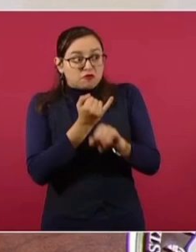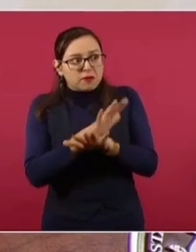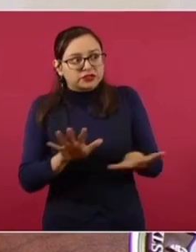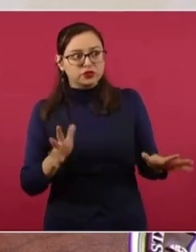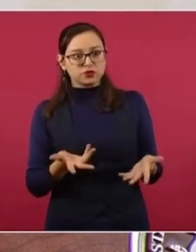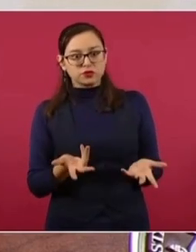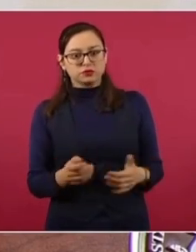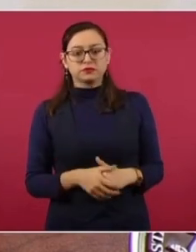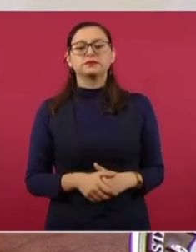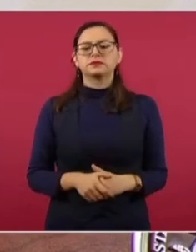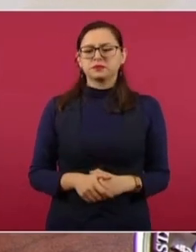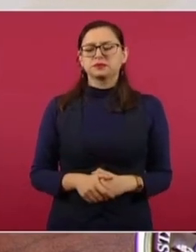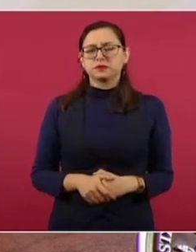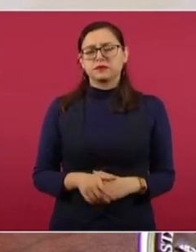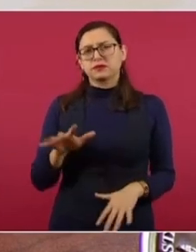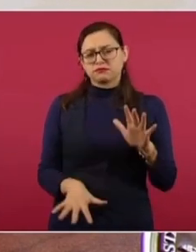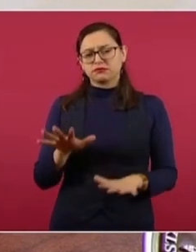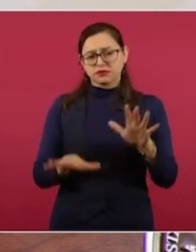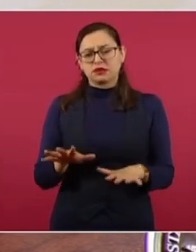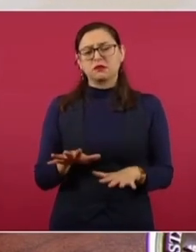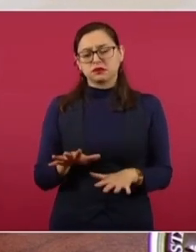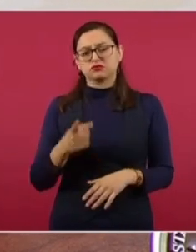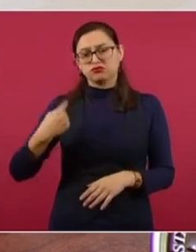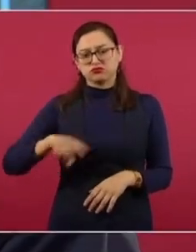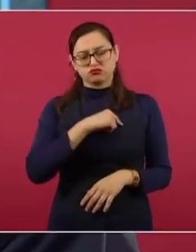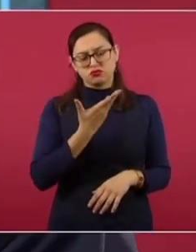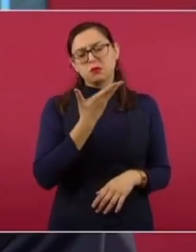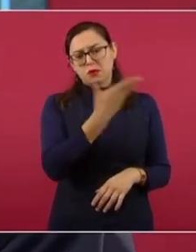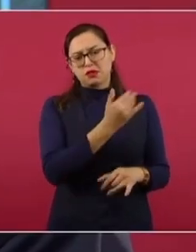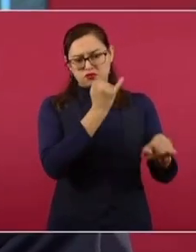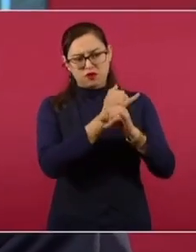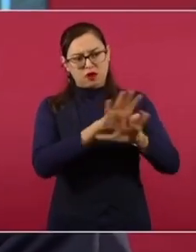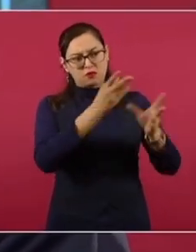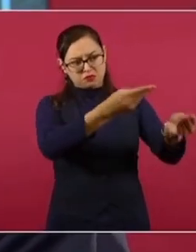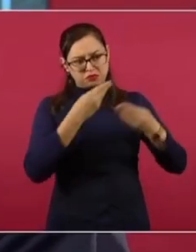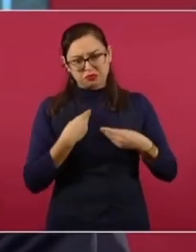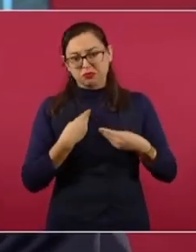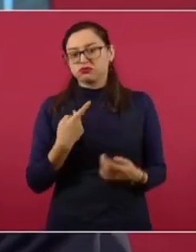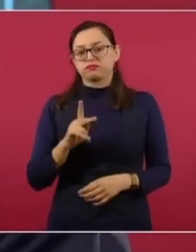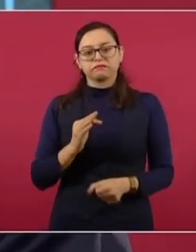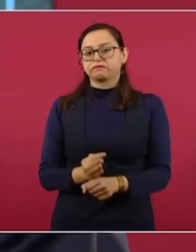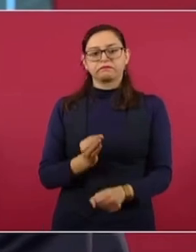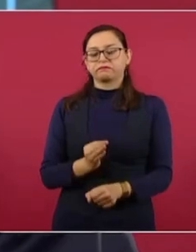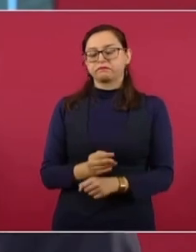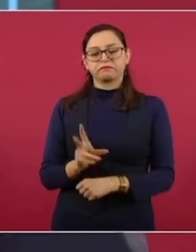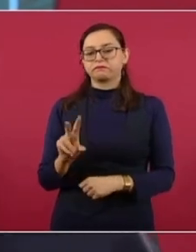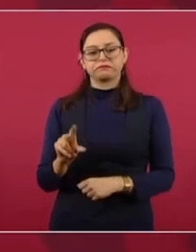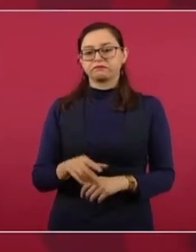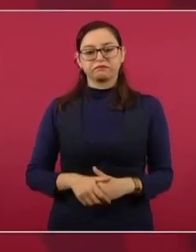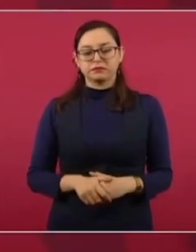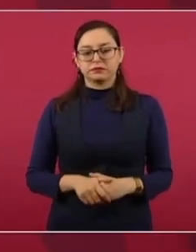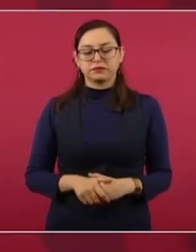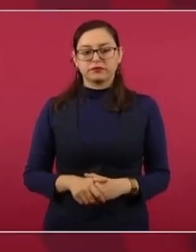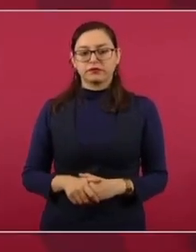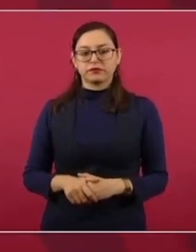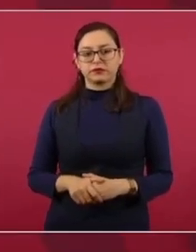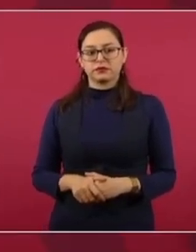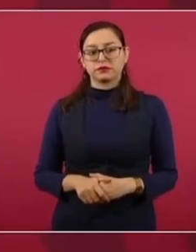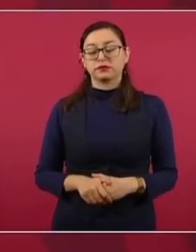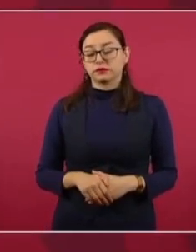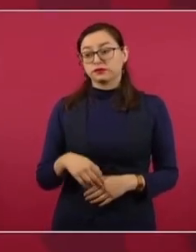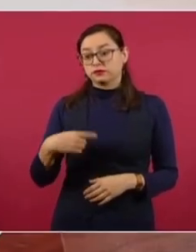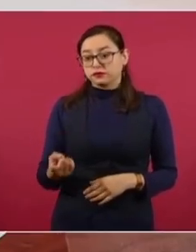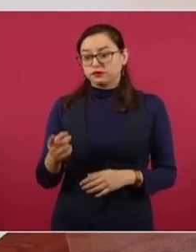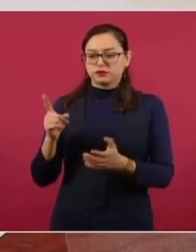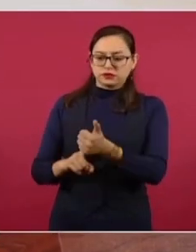en algunos casos, en este no. en el caso de la comunicación se había hecho una solicitud